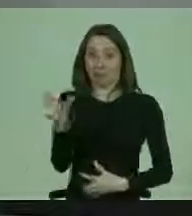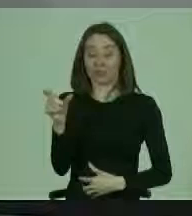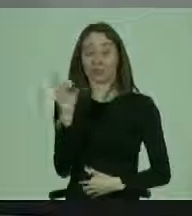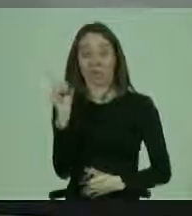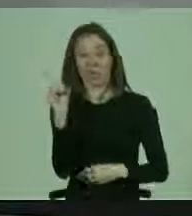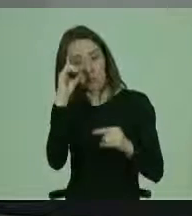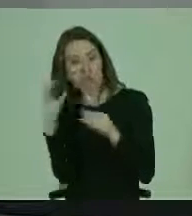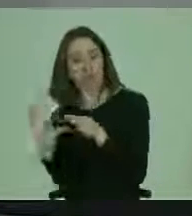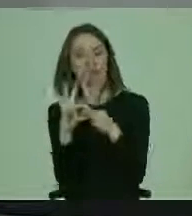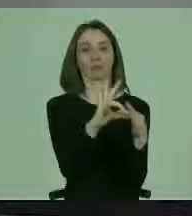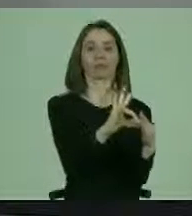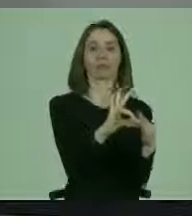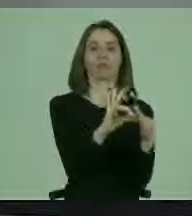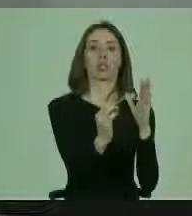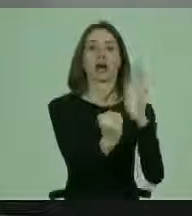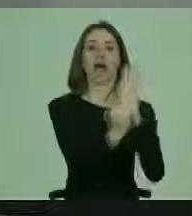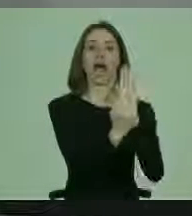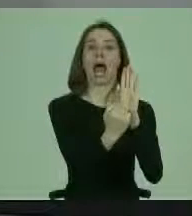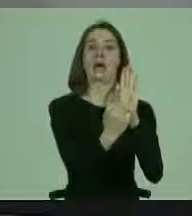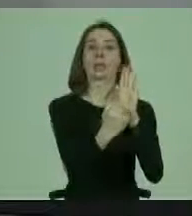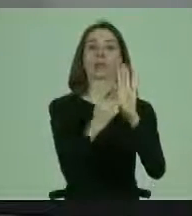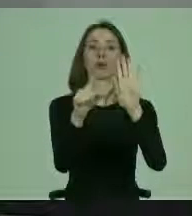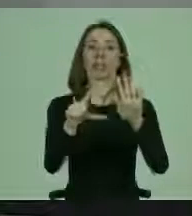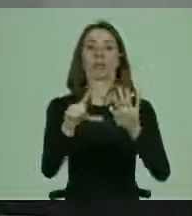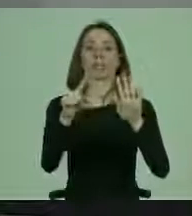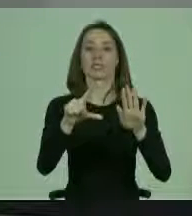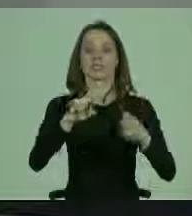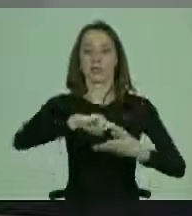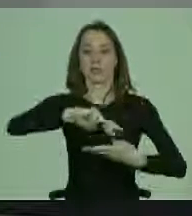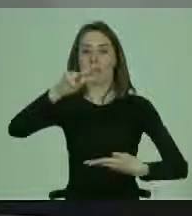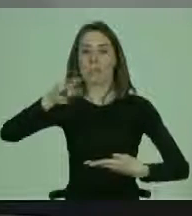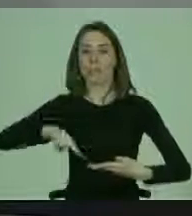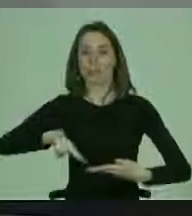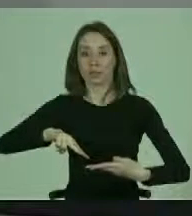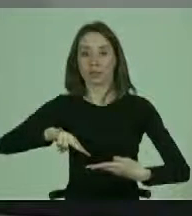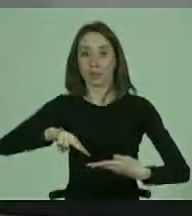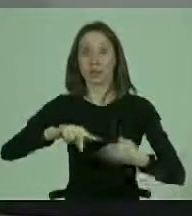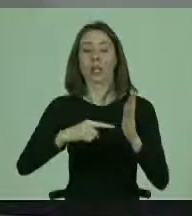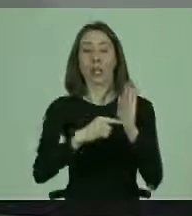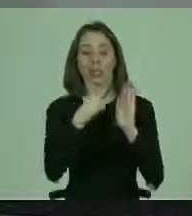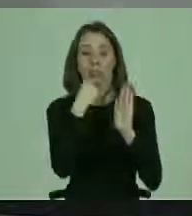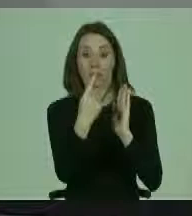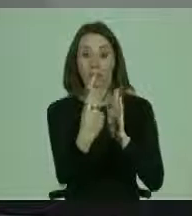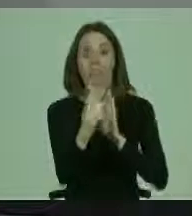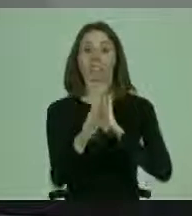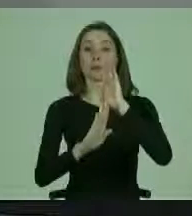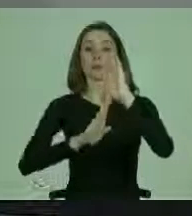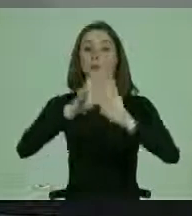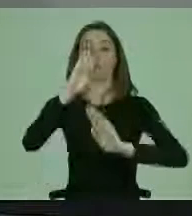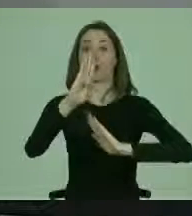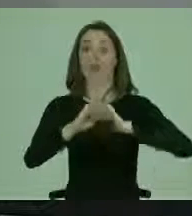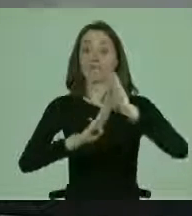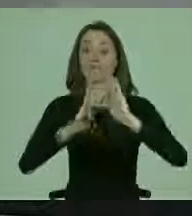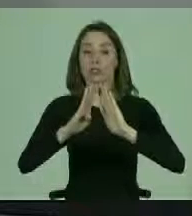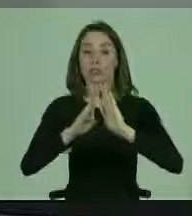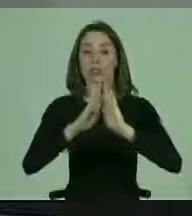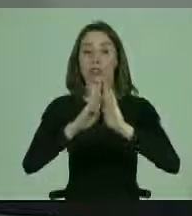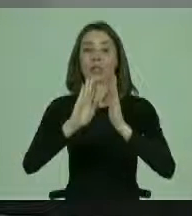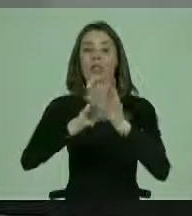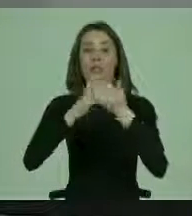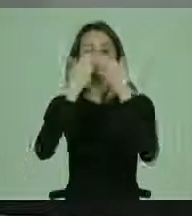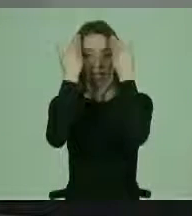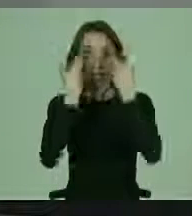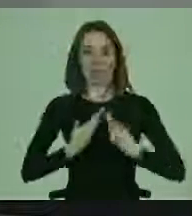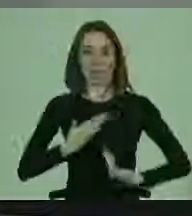ligar al artículo 17 de la Convención, cuando habla de la protección de la integridad